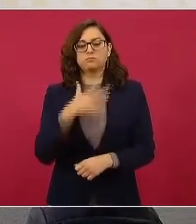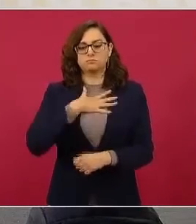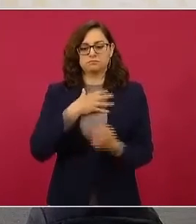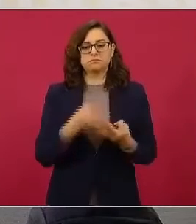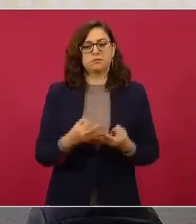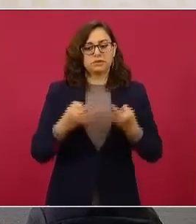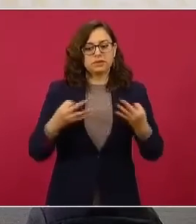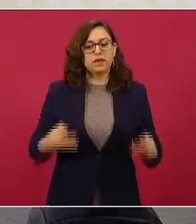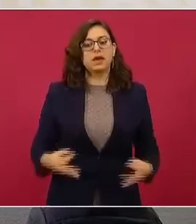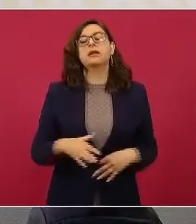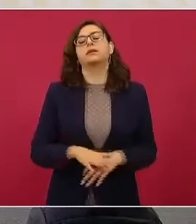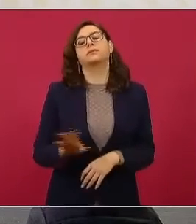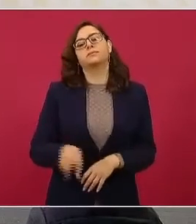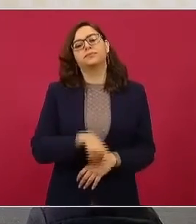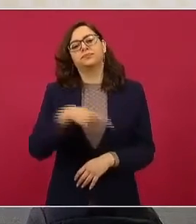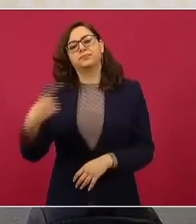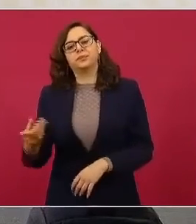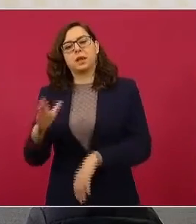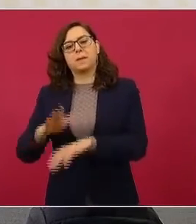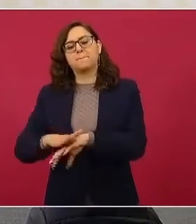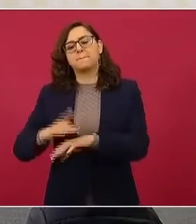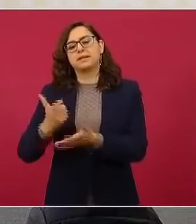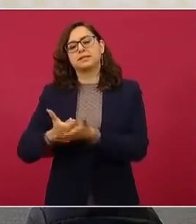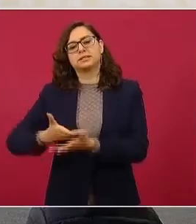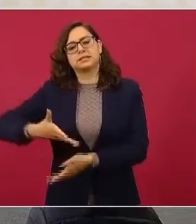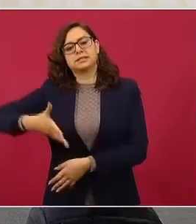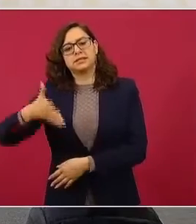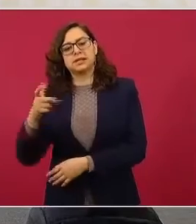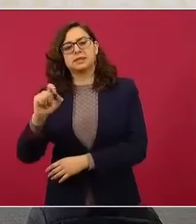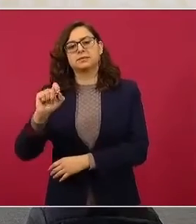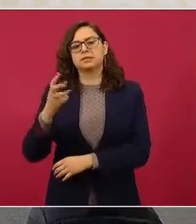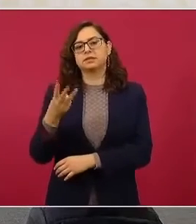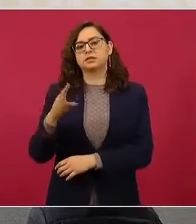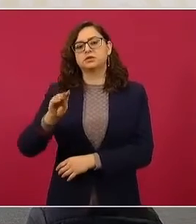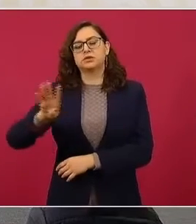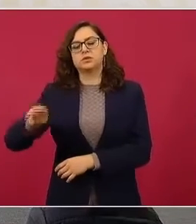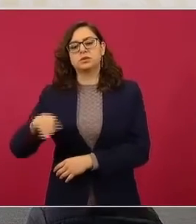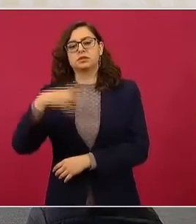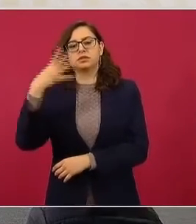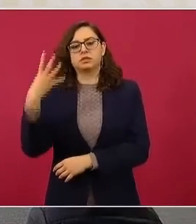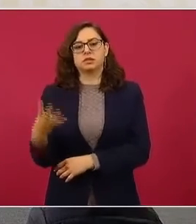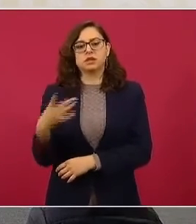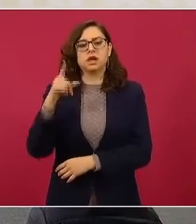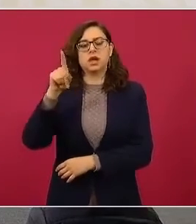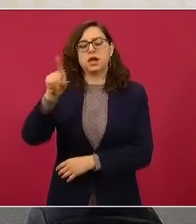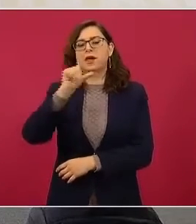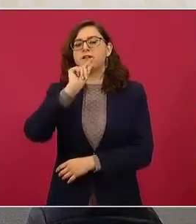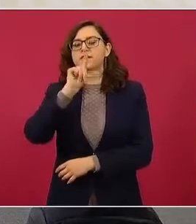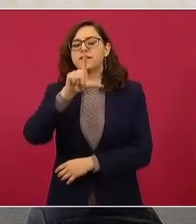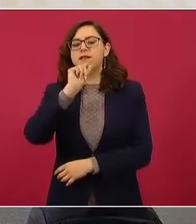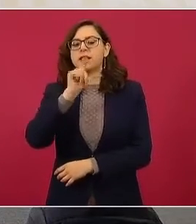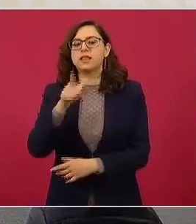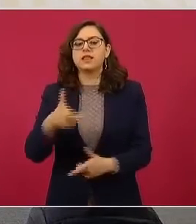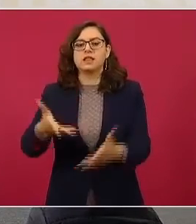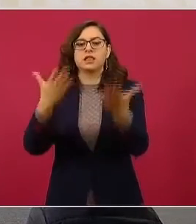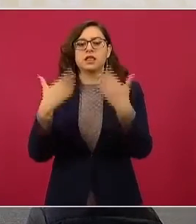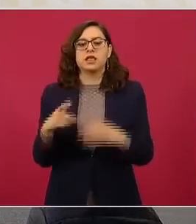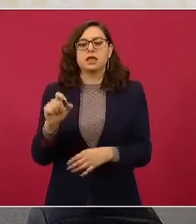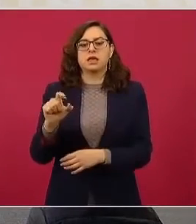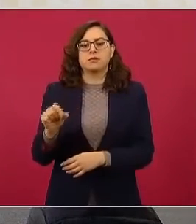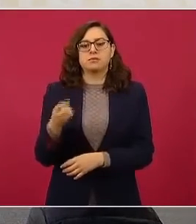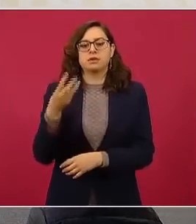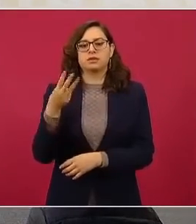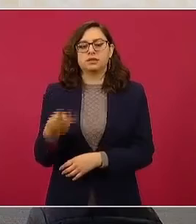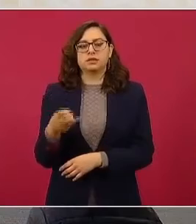Mientras que las más caras, 23.94 de franquicia Pemex en Mascota, Jalisco y 23 pesos con